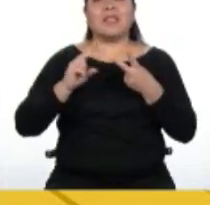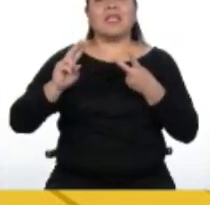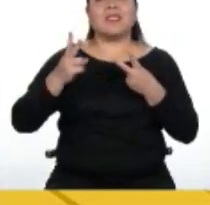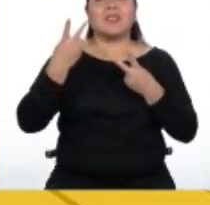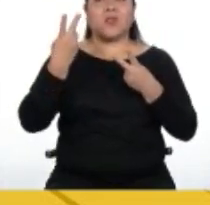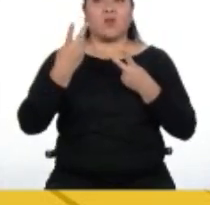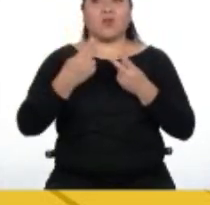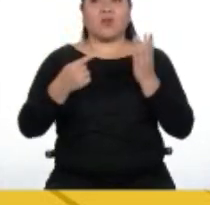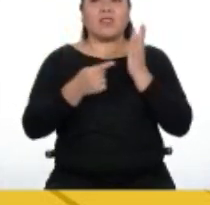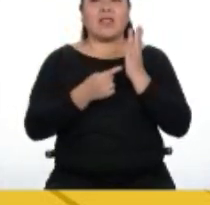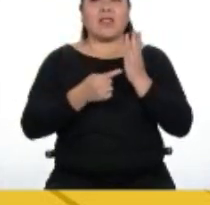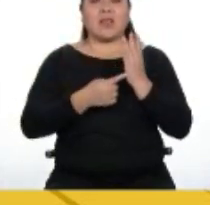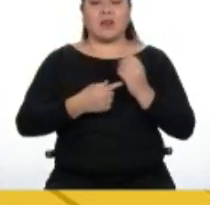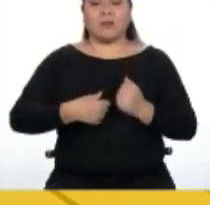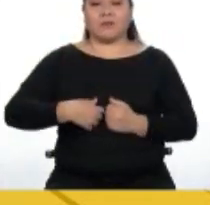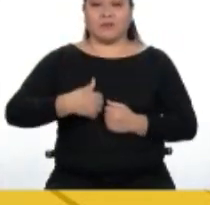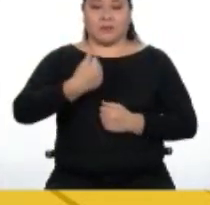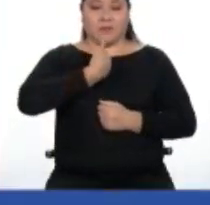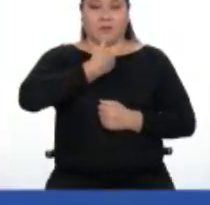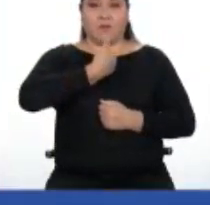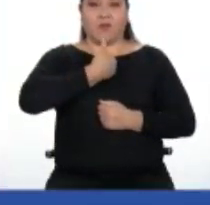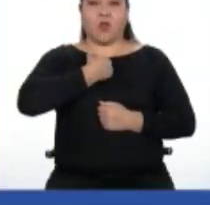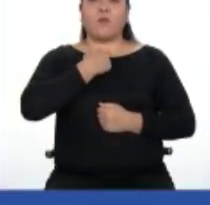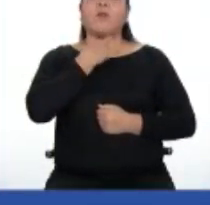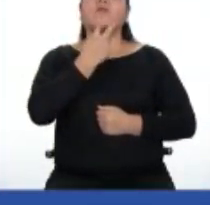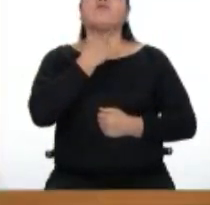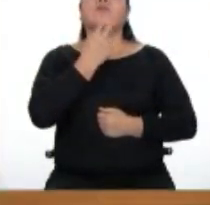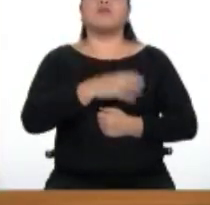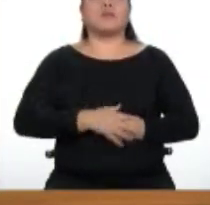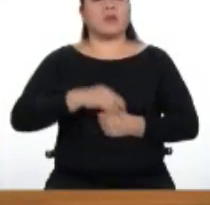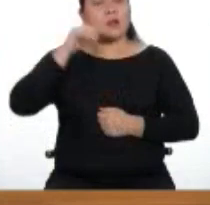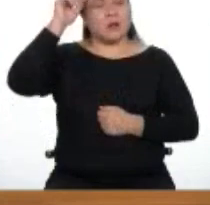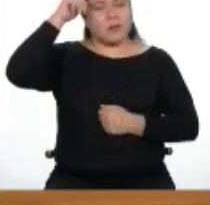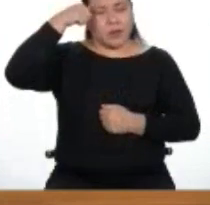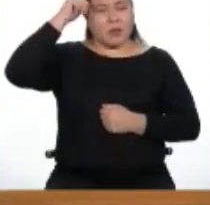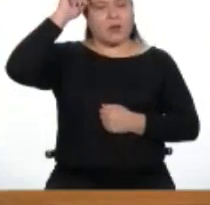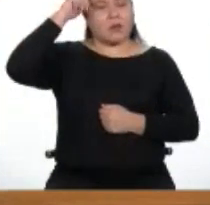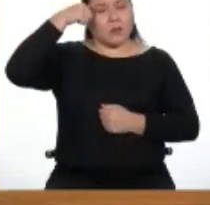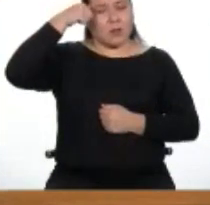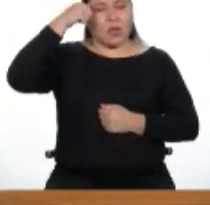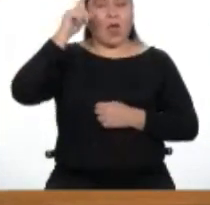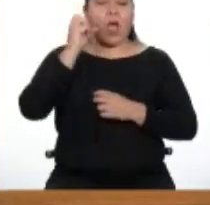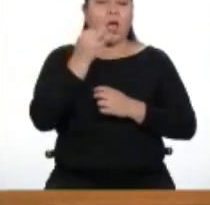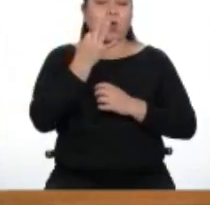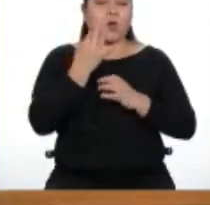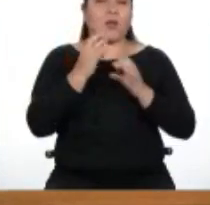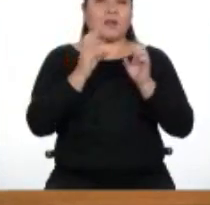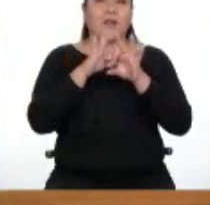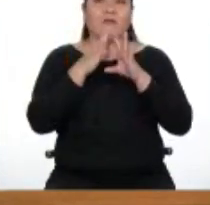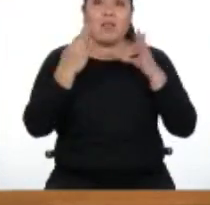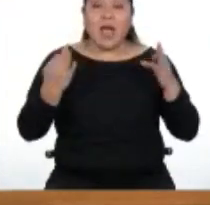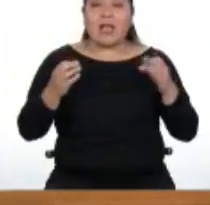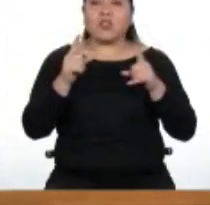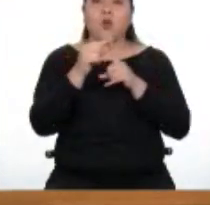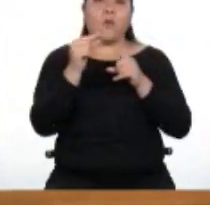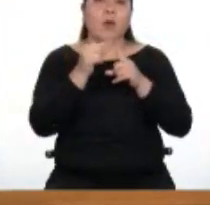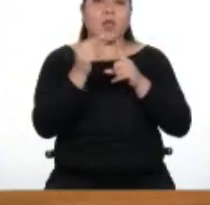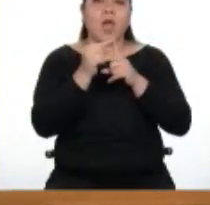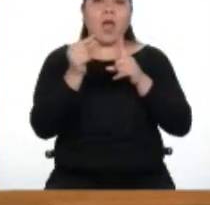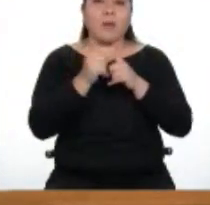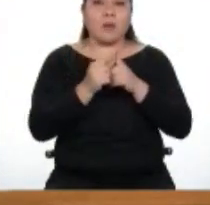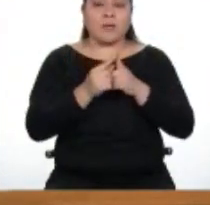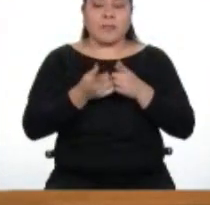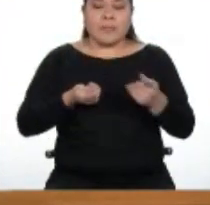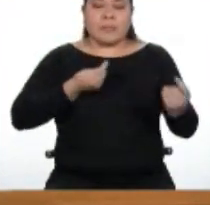autoverbalizaciones. Consiste en repetir mentalmente frases o palabras con la intención de